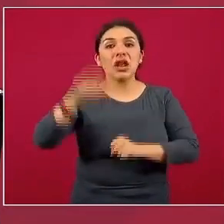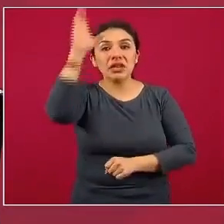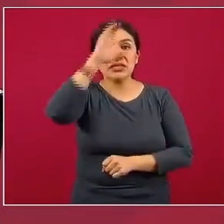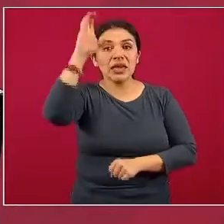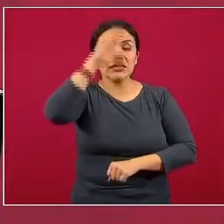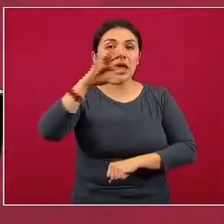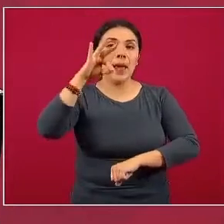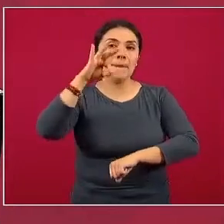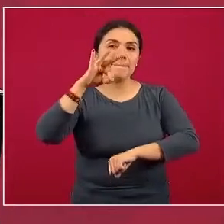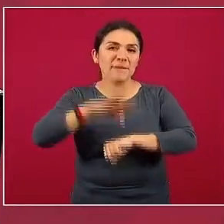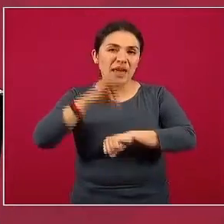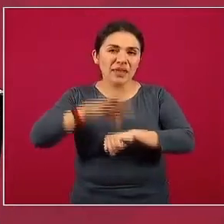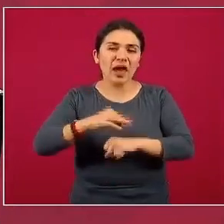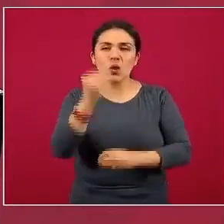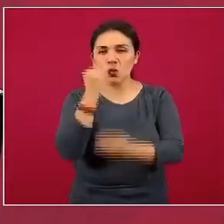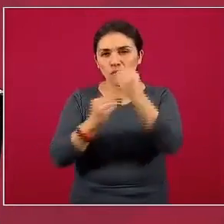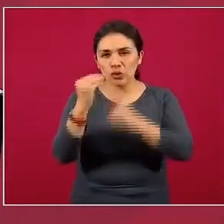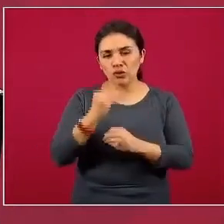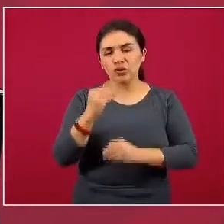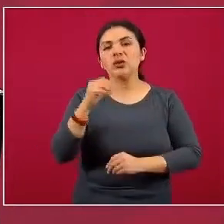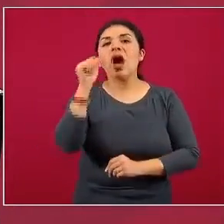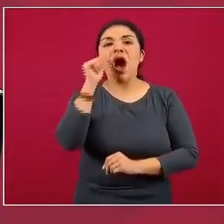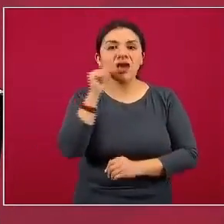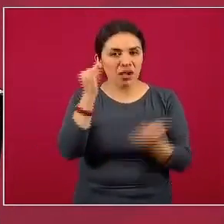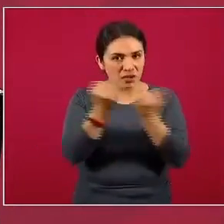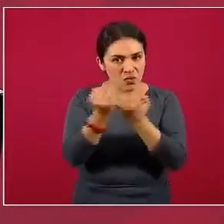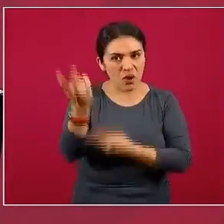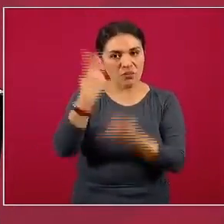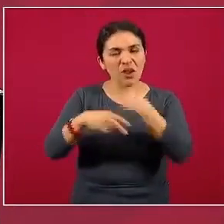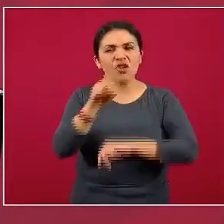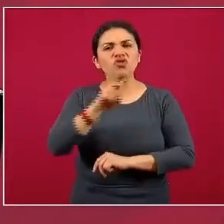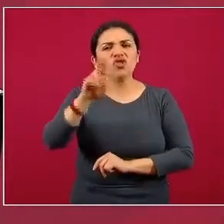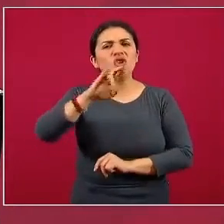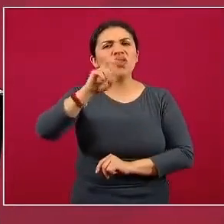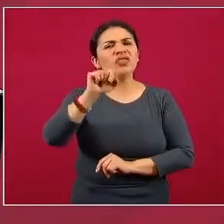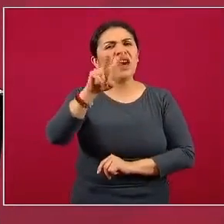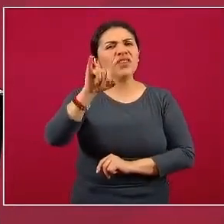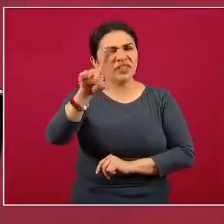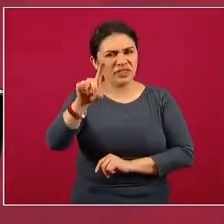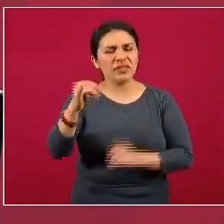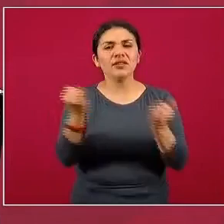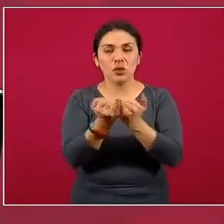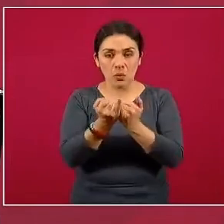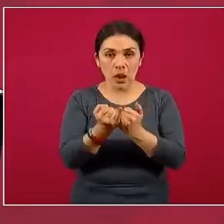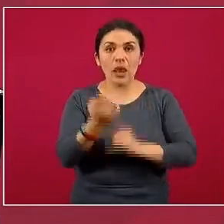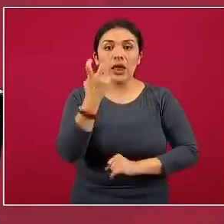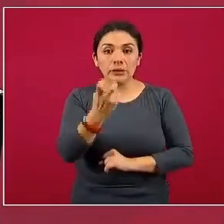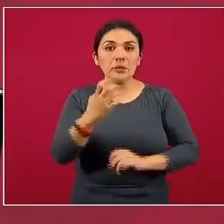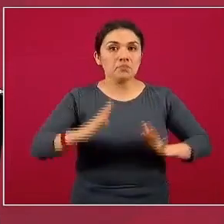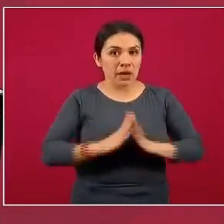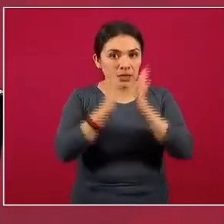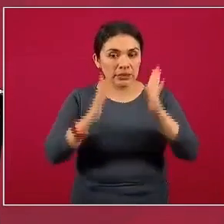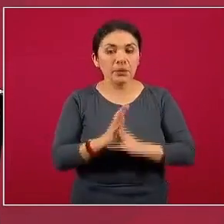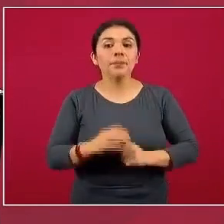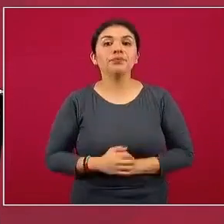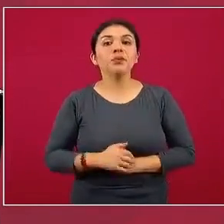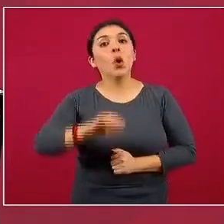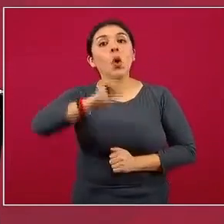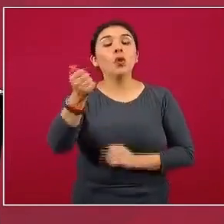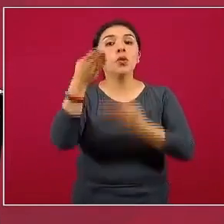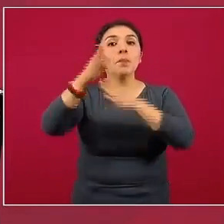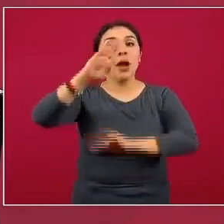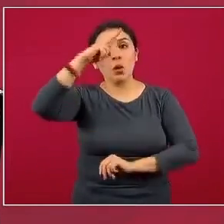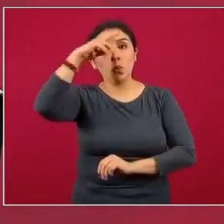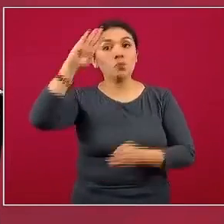Médicas y Nutrición, Salvador Subirán, ayer también vino el doctor David Kersenovich y participó en esto. Y el Banco